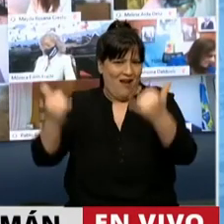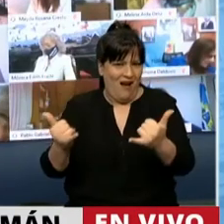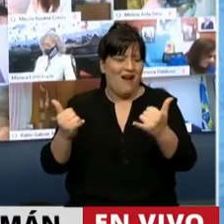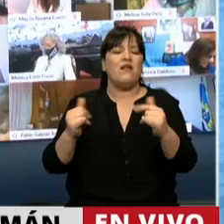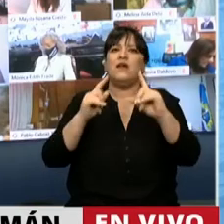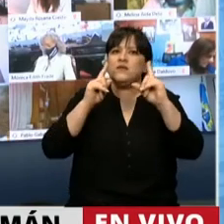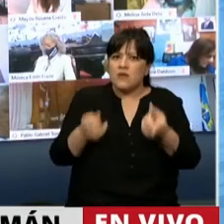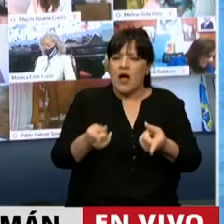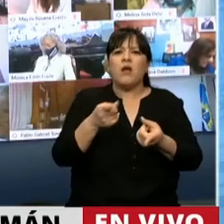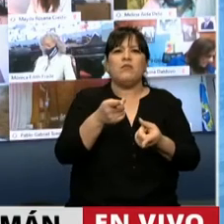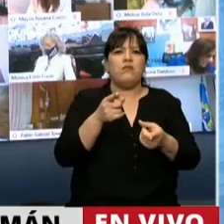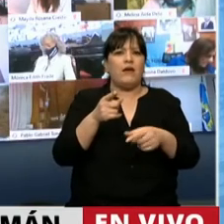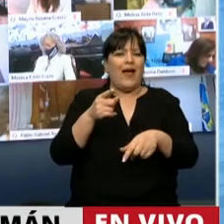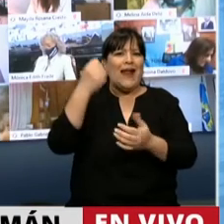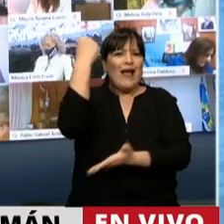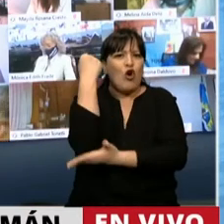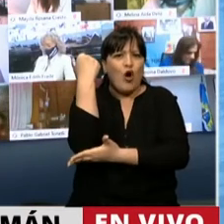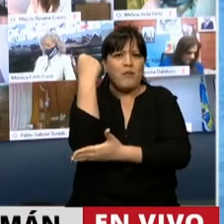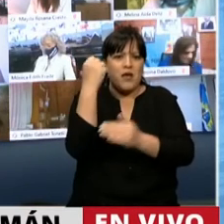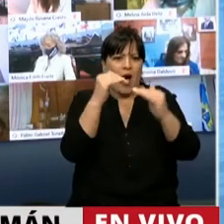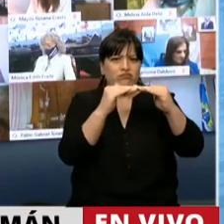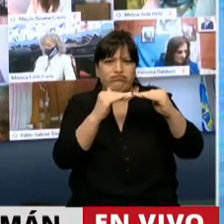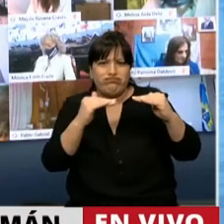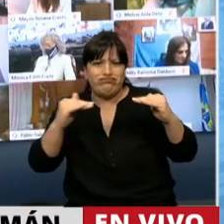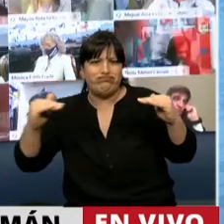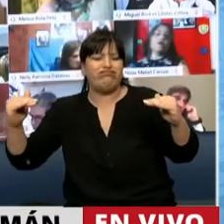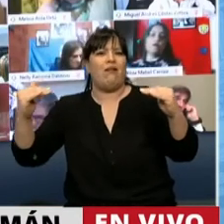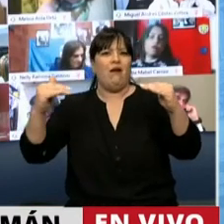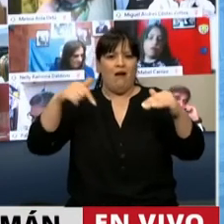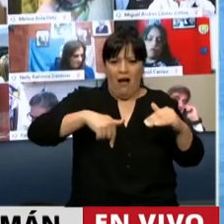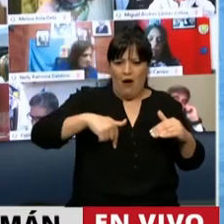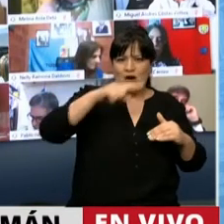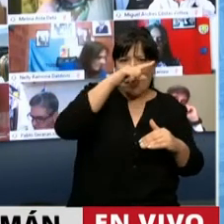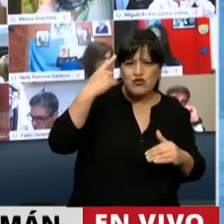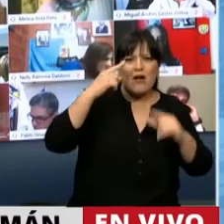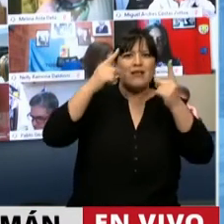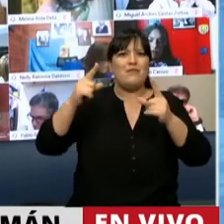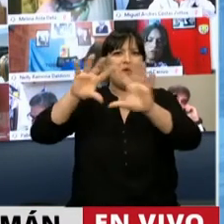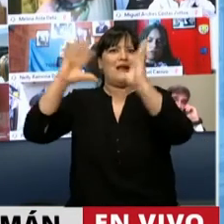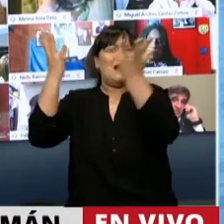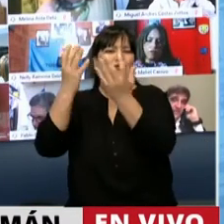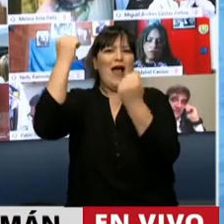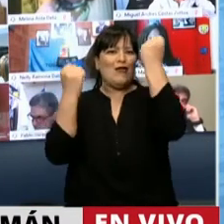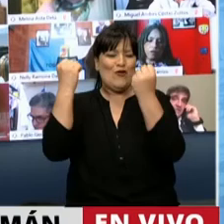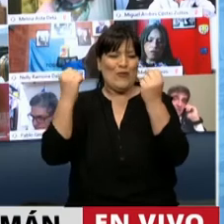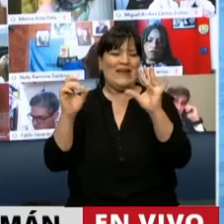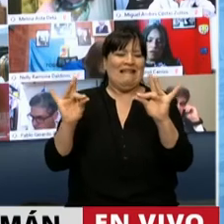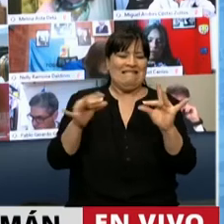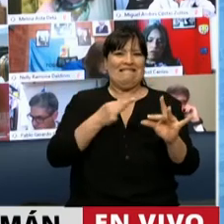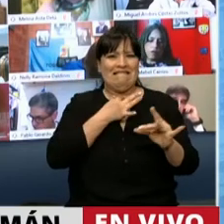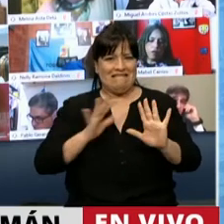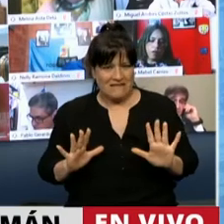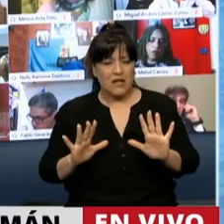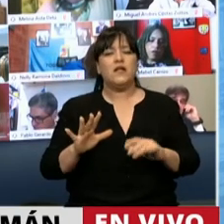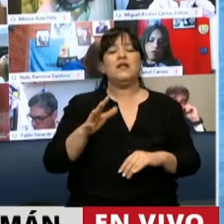sino también por la recesión económica nacional e internacional que estamos viviendo en estos momentos. Los cítricos